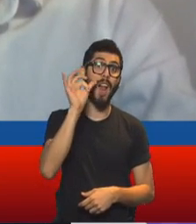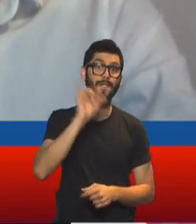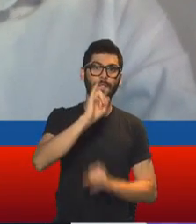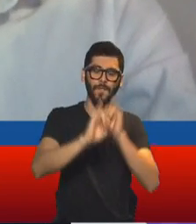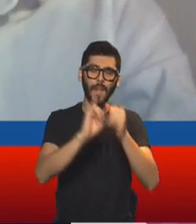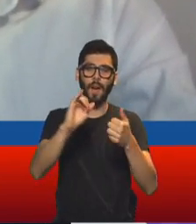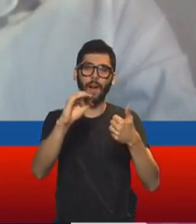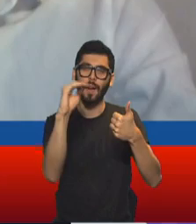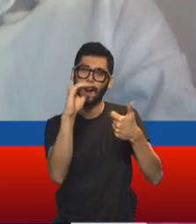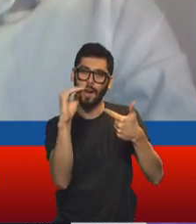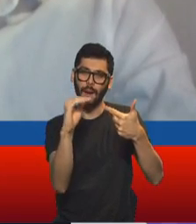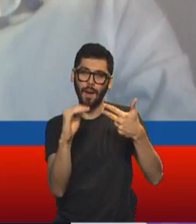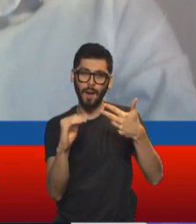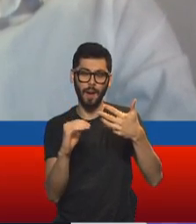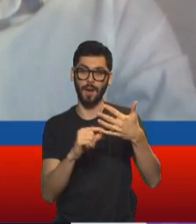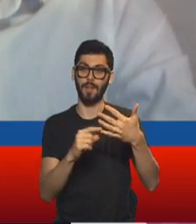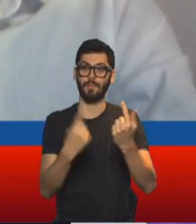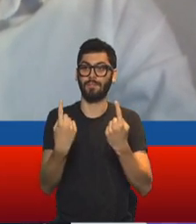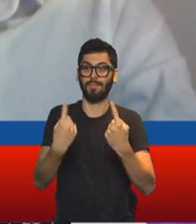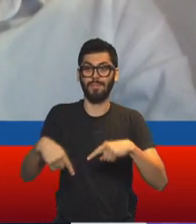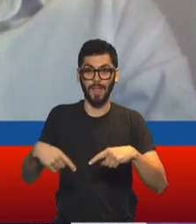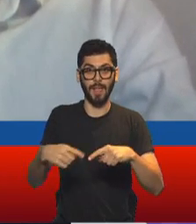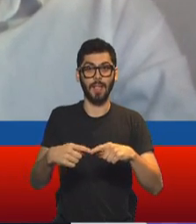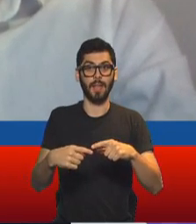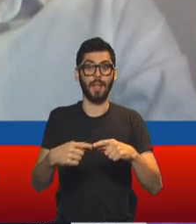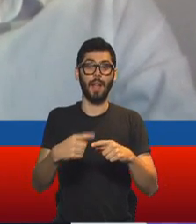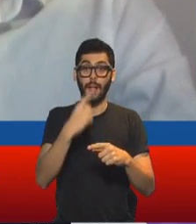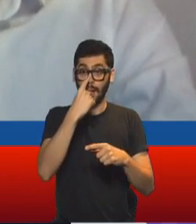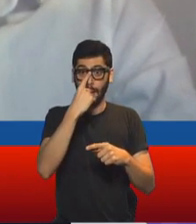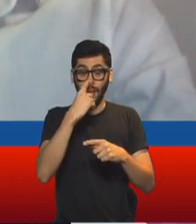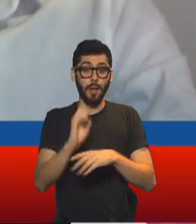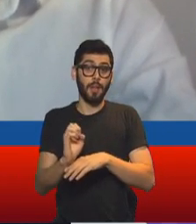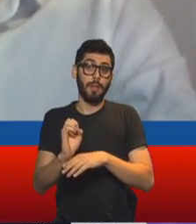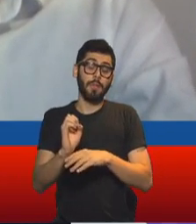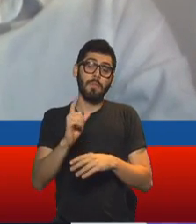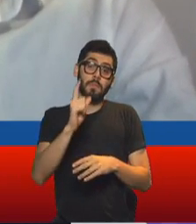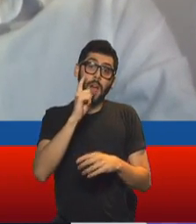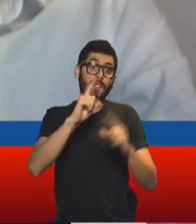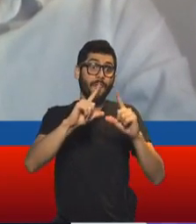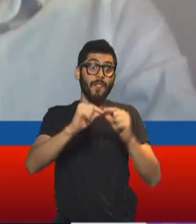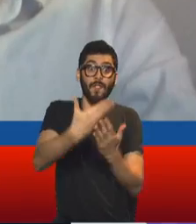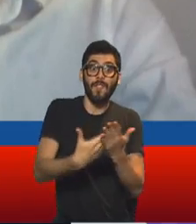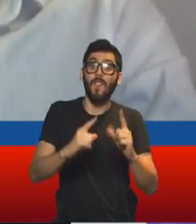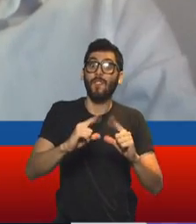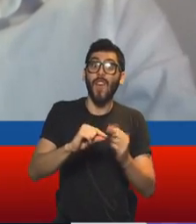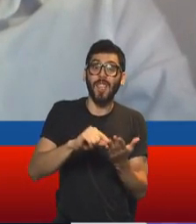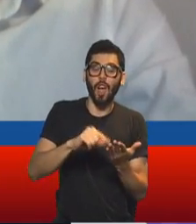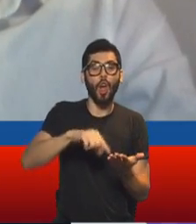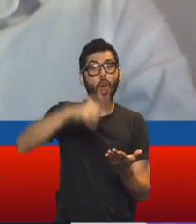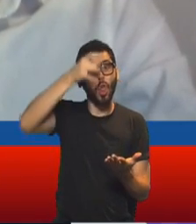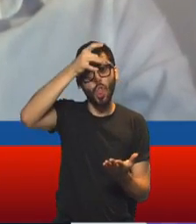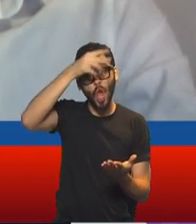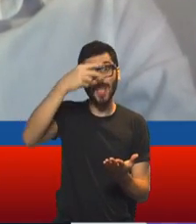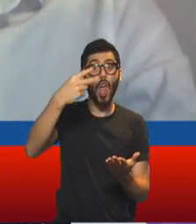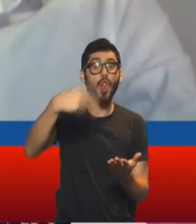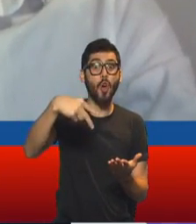detalle de este material, estos pertrechos que se habrían enviado, según la fecha de la carta, el 12 de